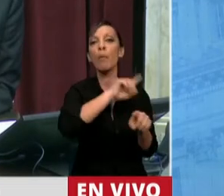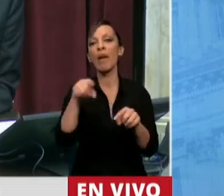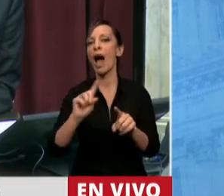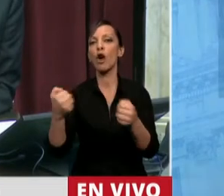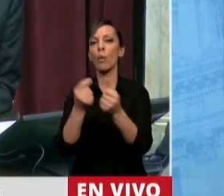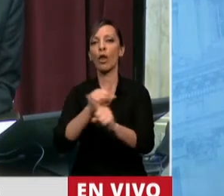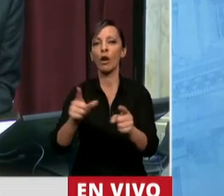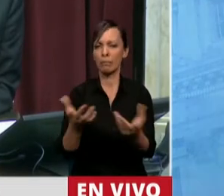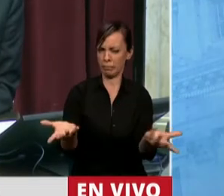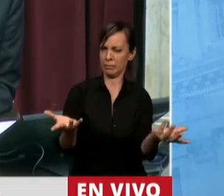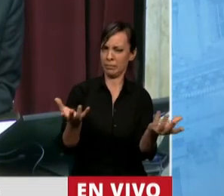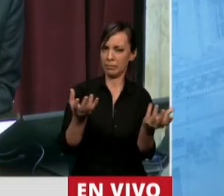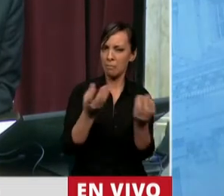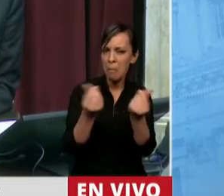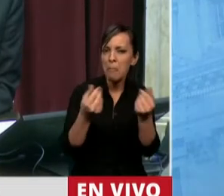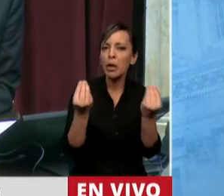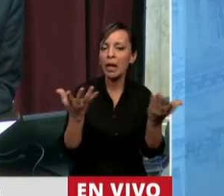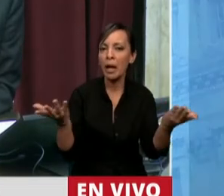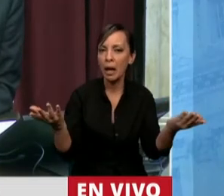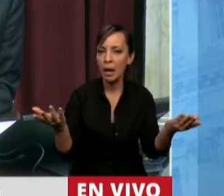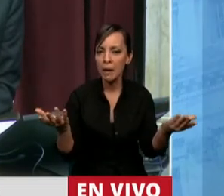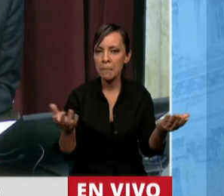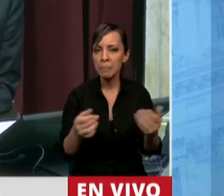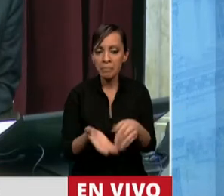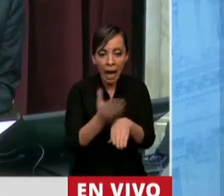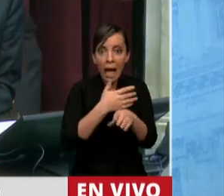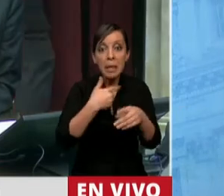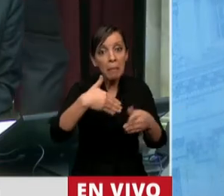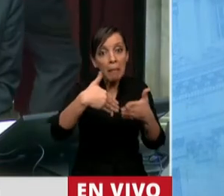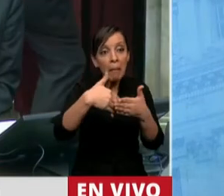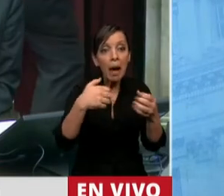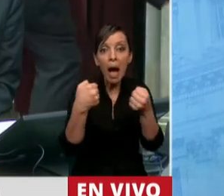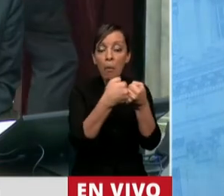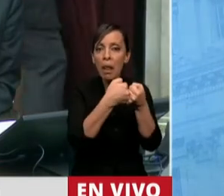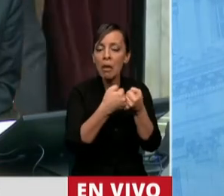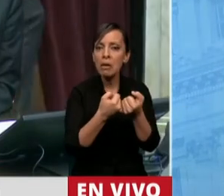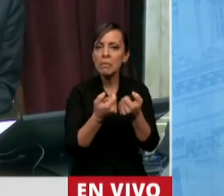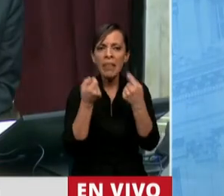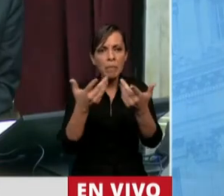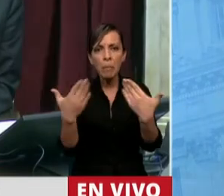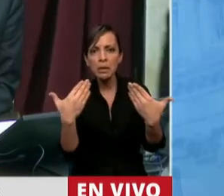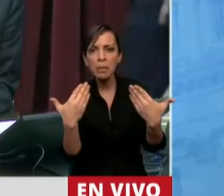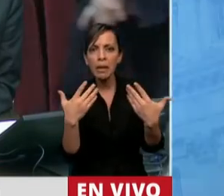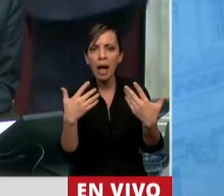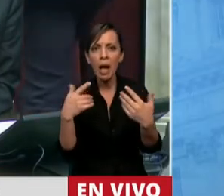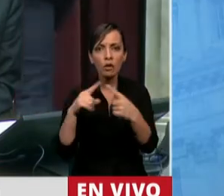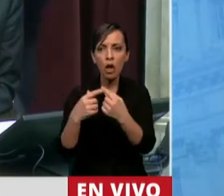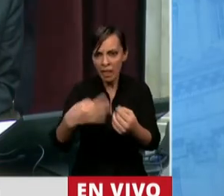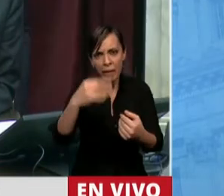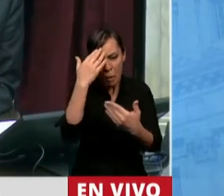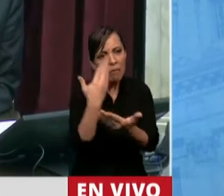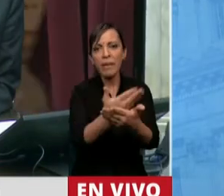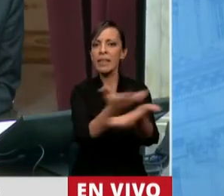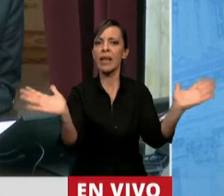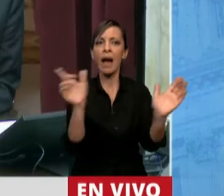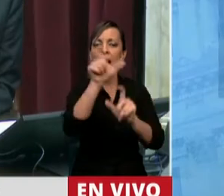¿Y por qué se acaba el acuerdo? Cuando se le había dado la posibilidad y se había hablado concretamente, hay que decirlo delante de la